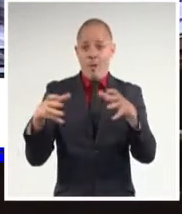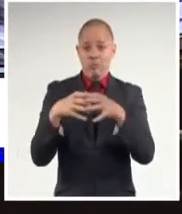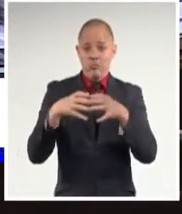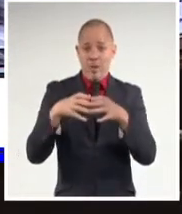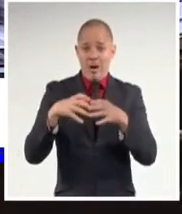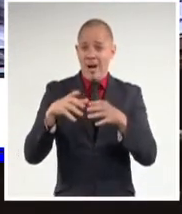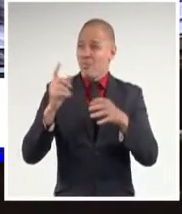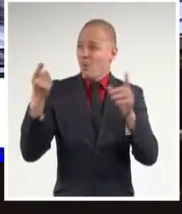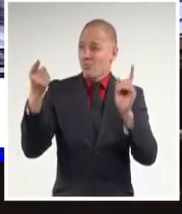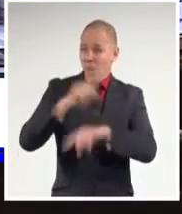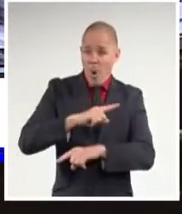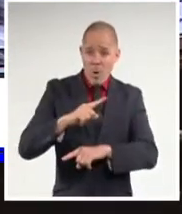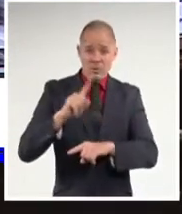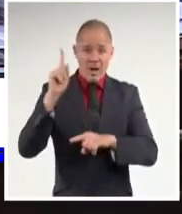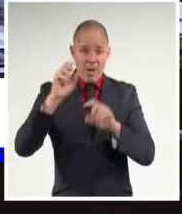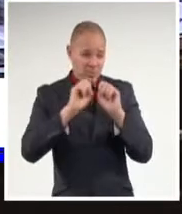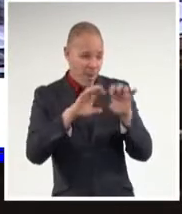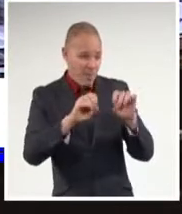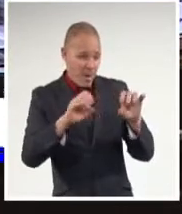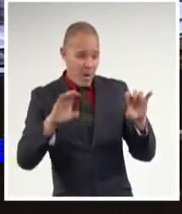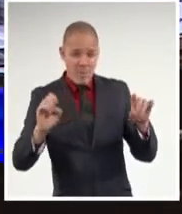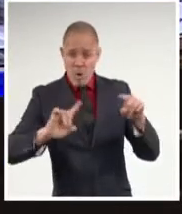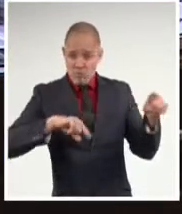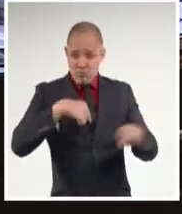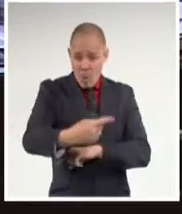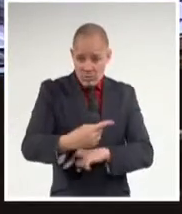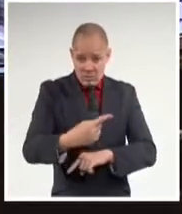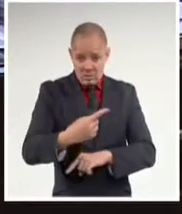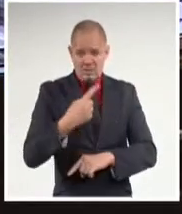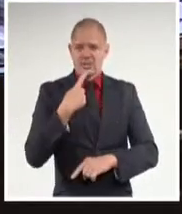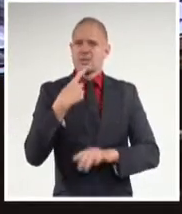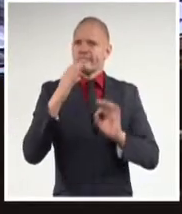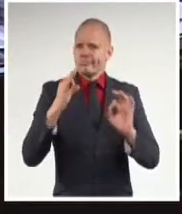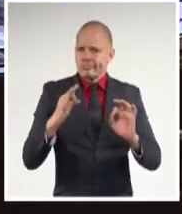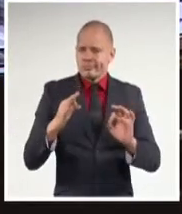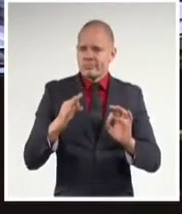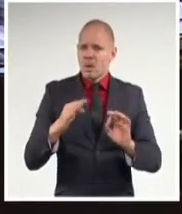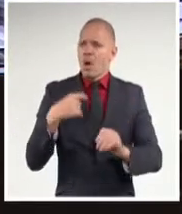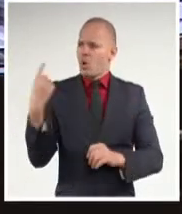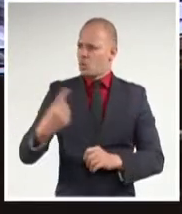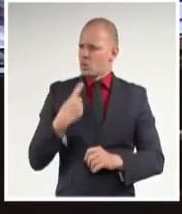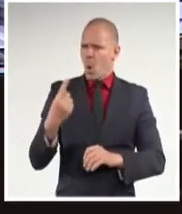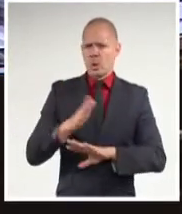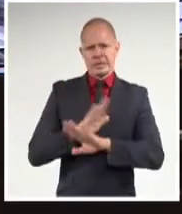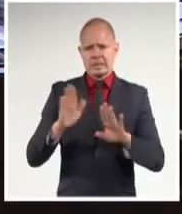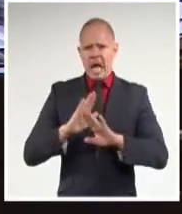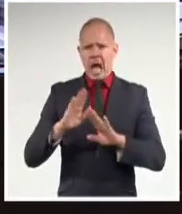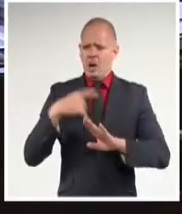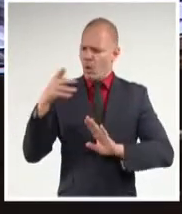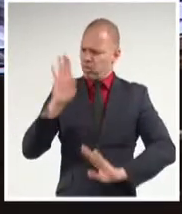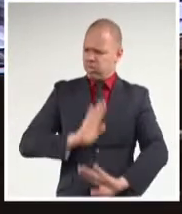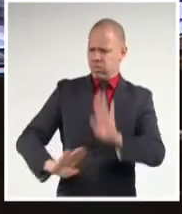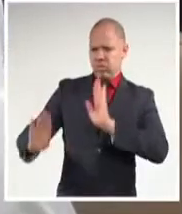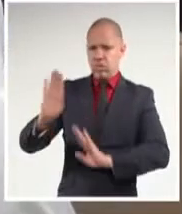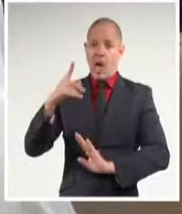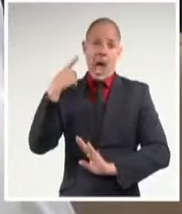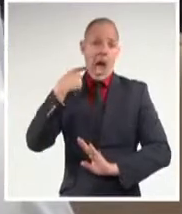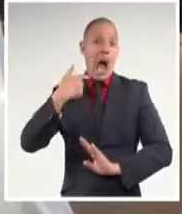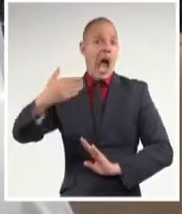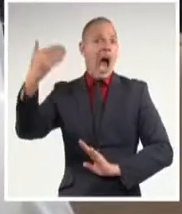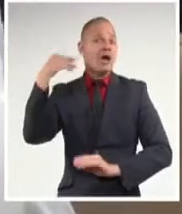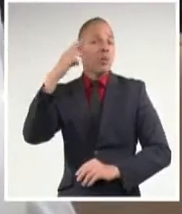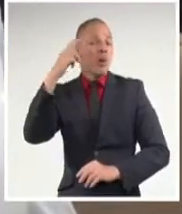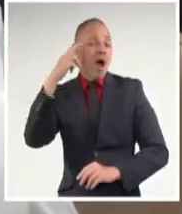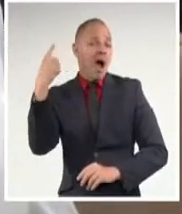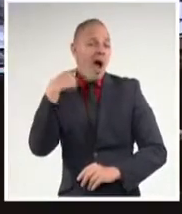de agresión por parte del imperio que apostó. El año pasado nos tiraron a